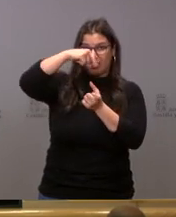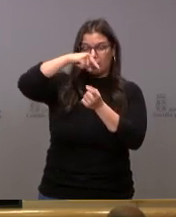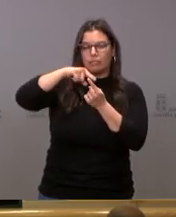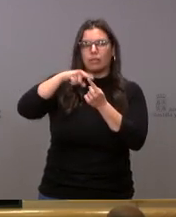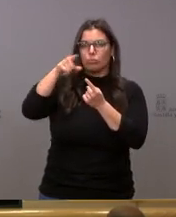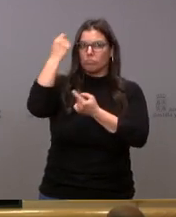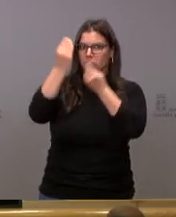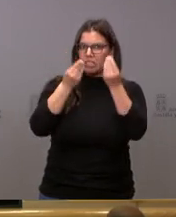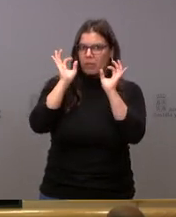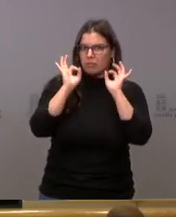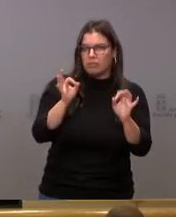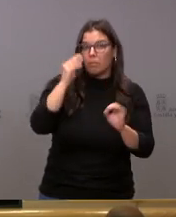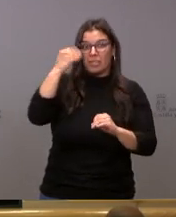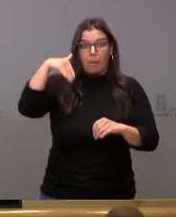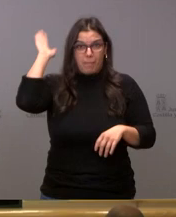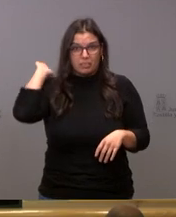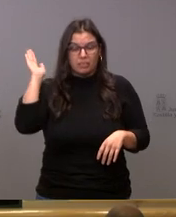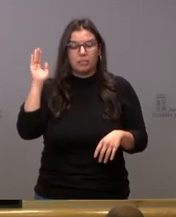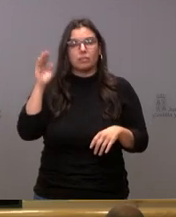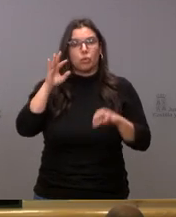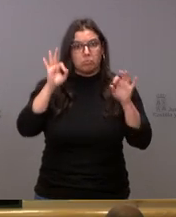hablaban de que incluso preveían hacer muchas más.